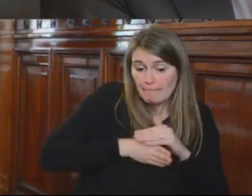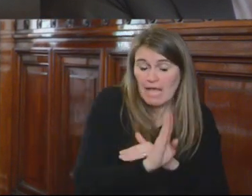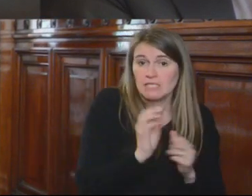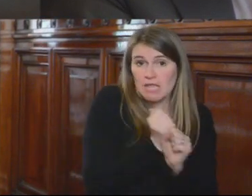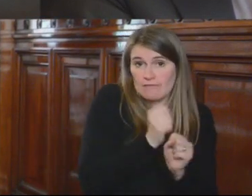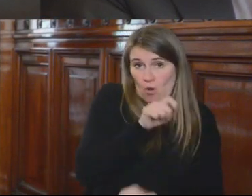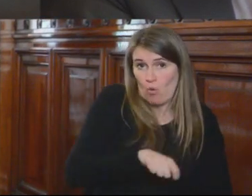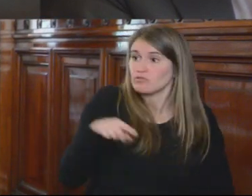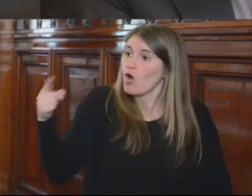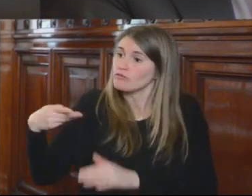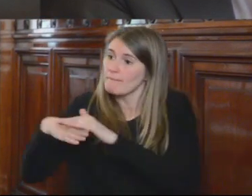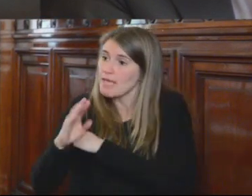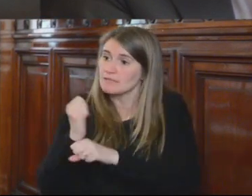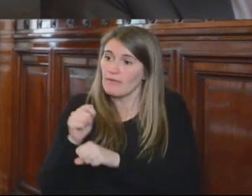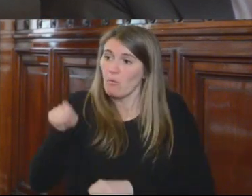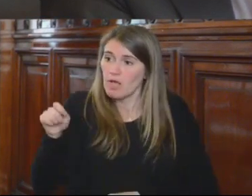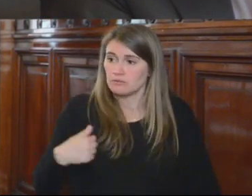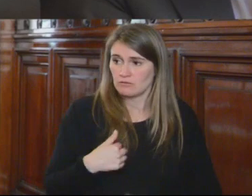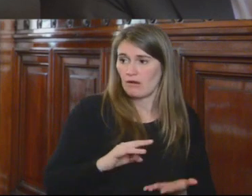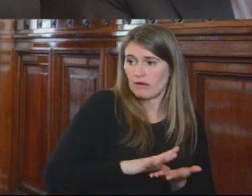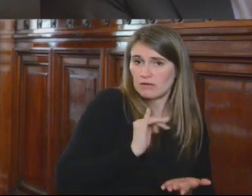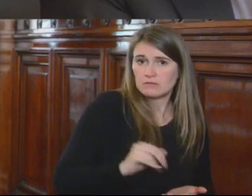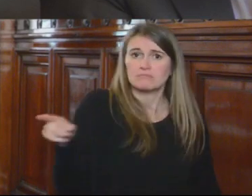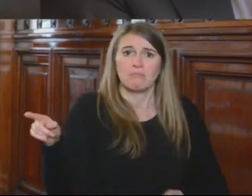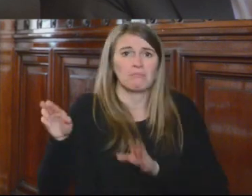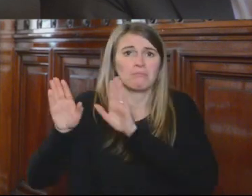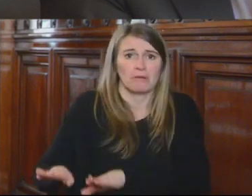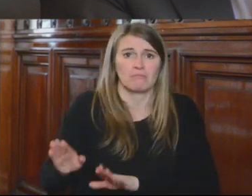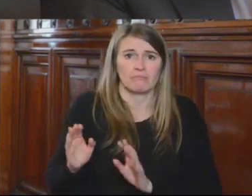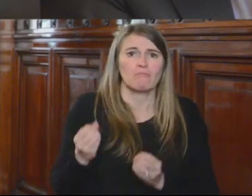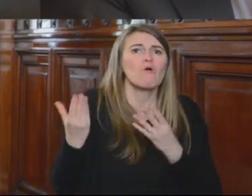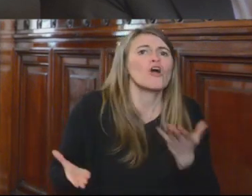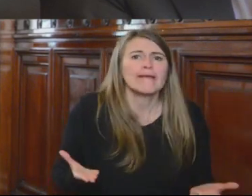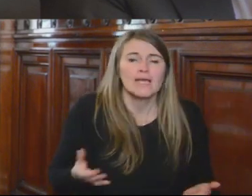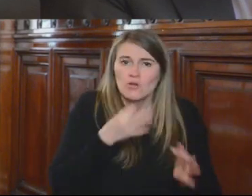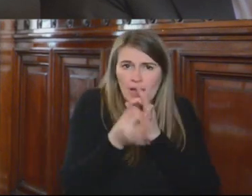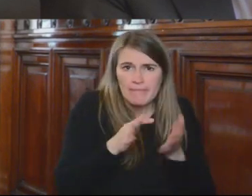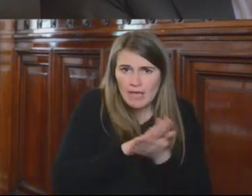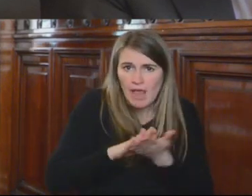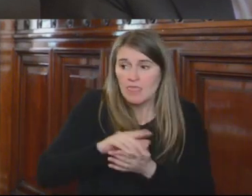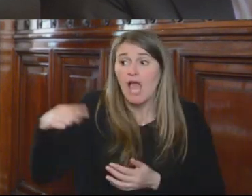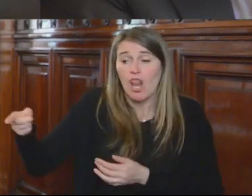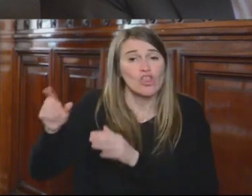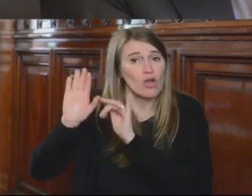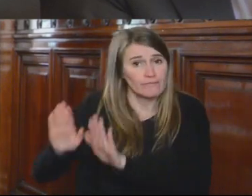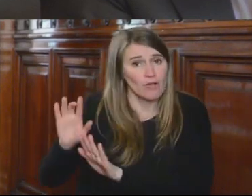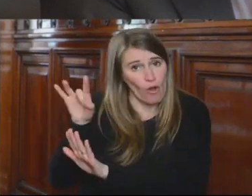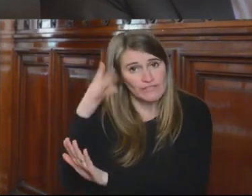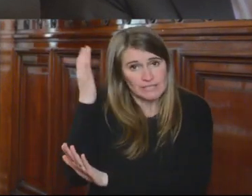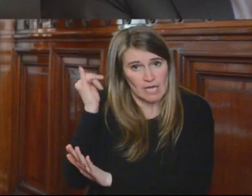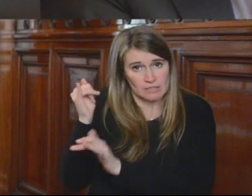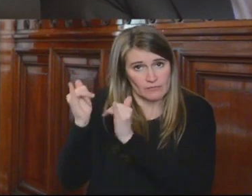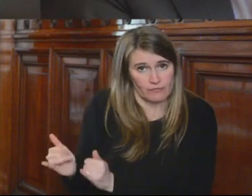jueces transitorios, resultaron sólo ellos los desvinculados del cargo, quedando los demás ratificados. Un segundo